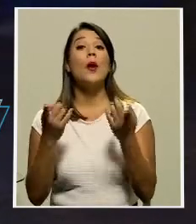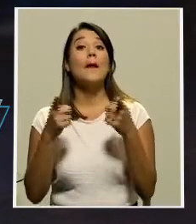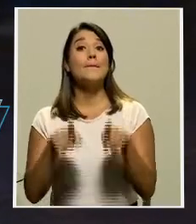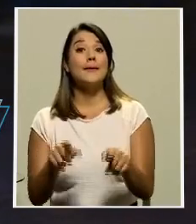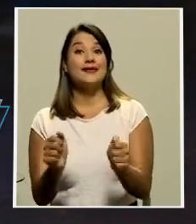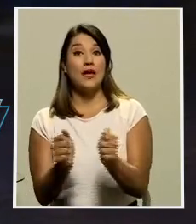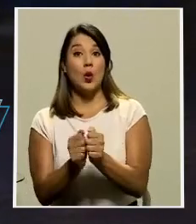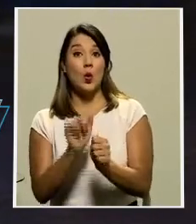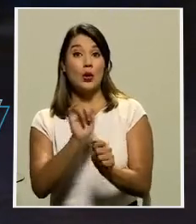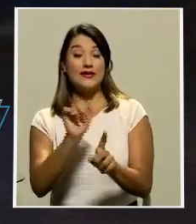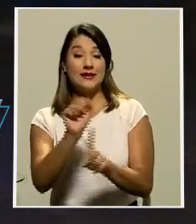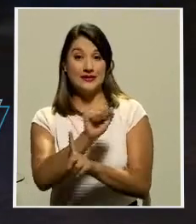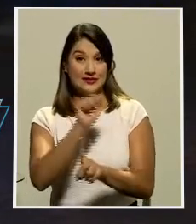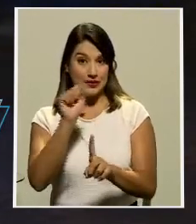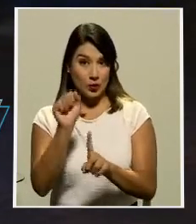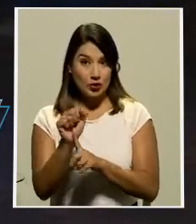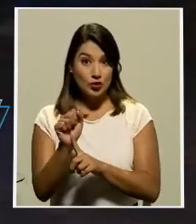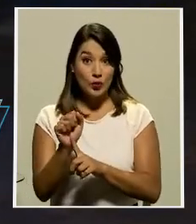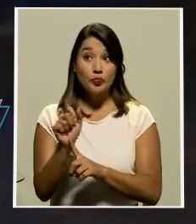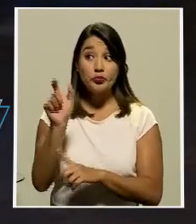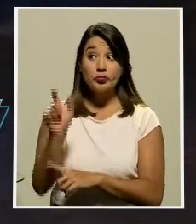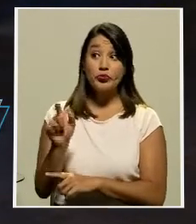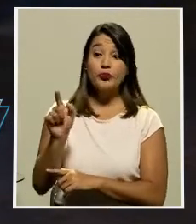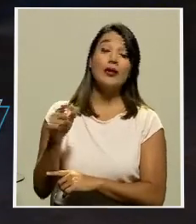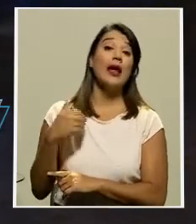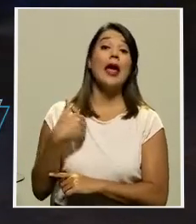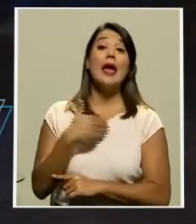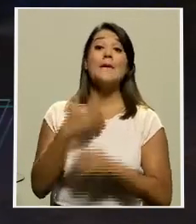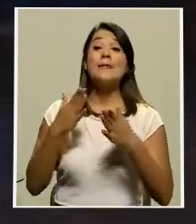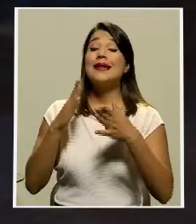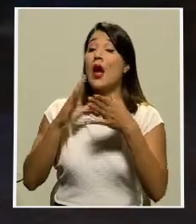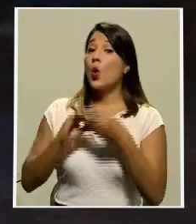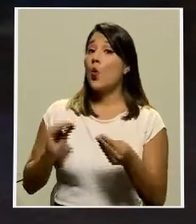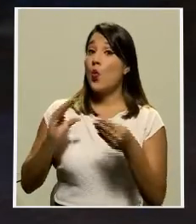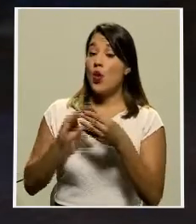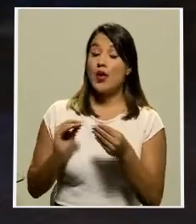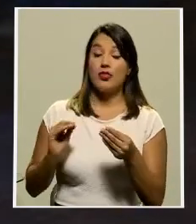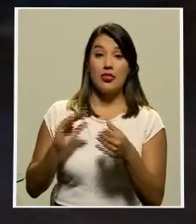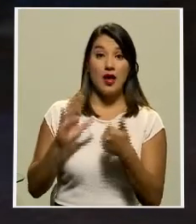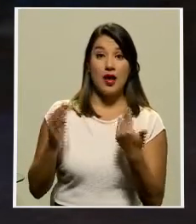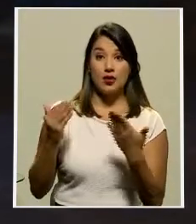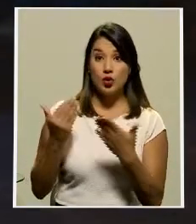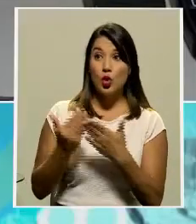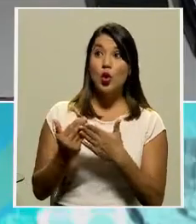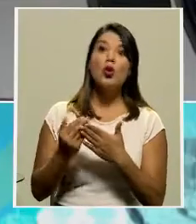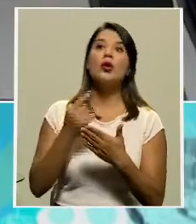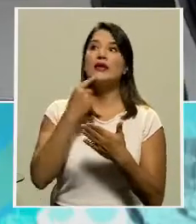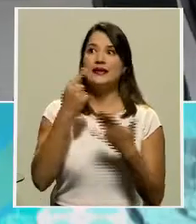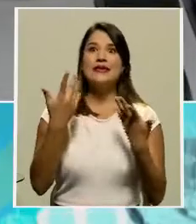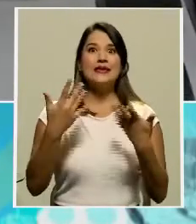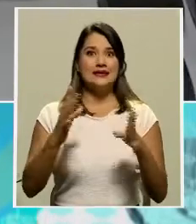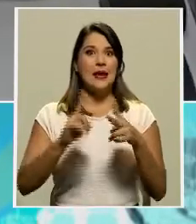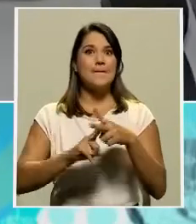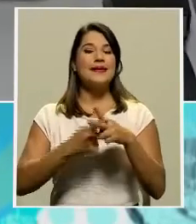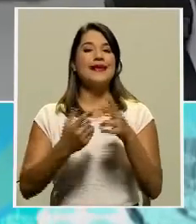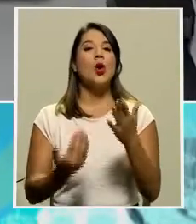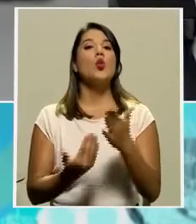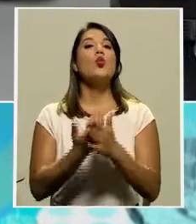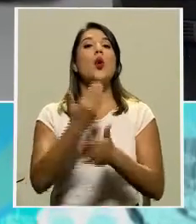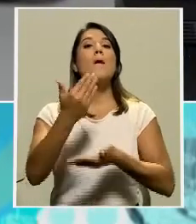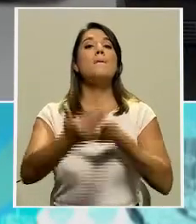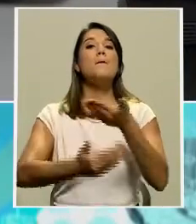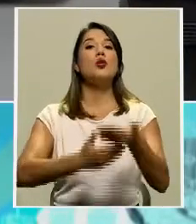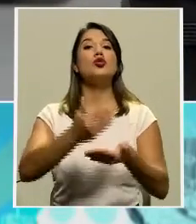Ella menciona todo lo que ha sido incluso la publicación del cartel para licitar una nueva empresa que se